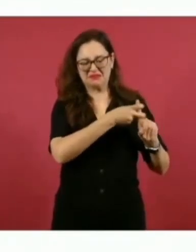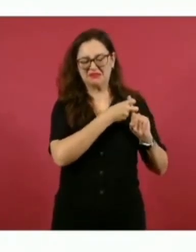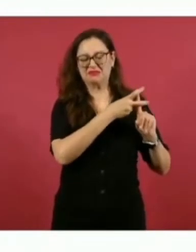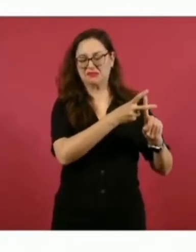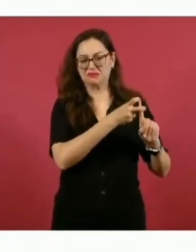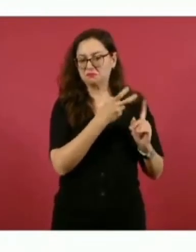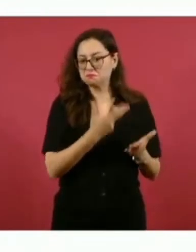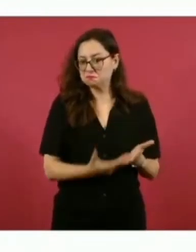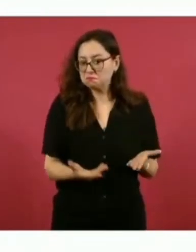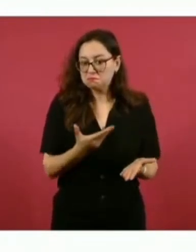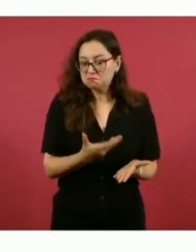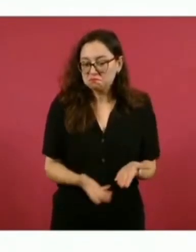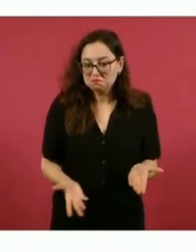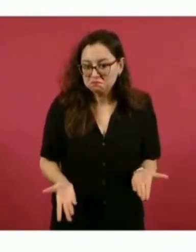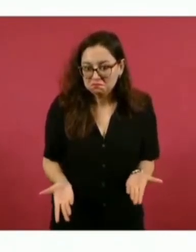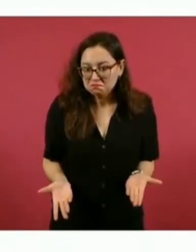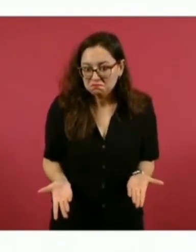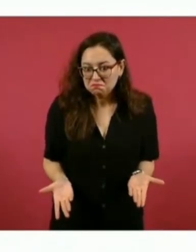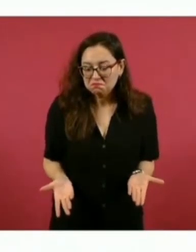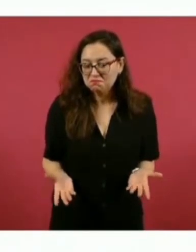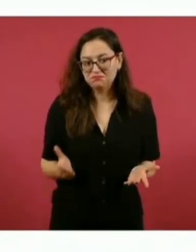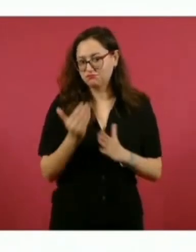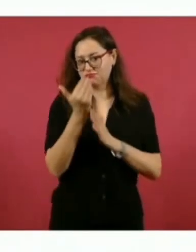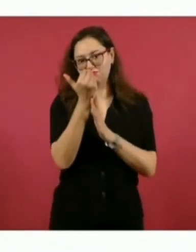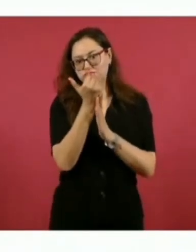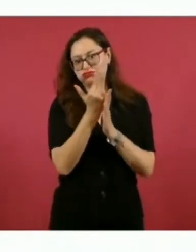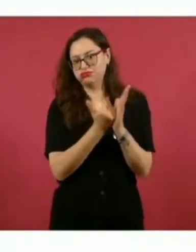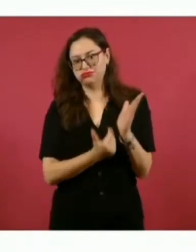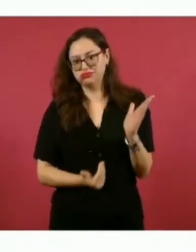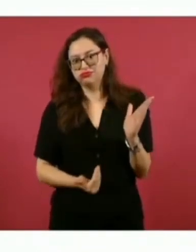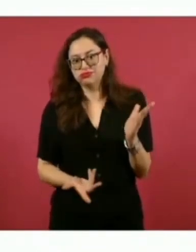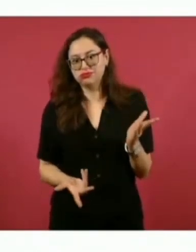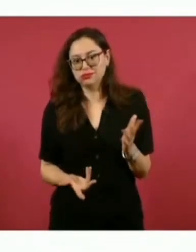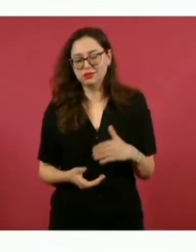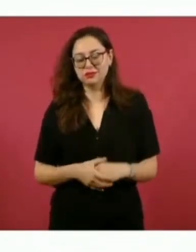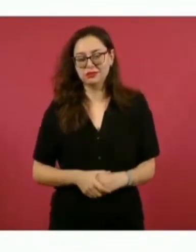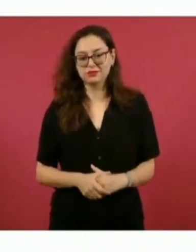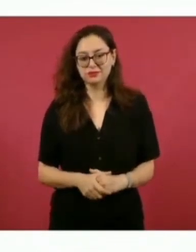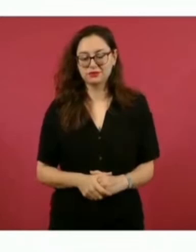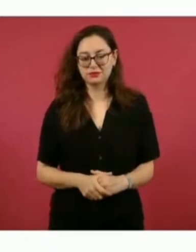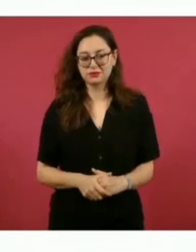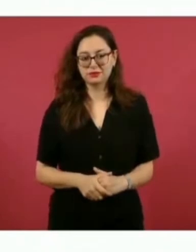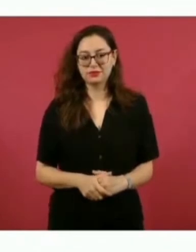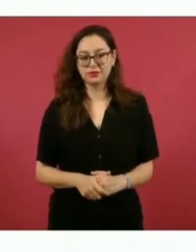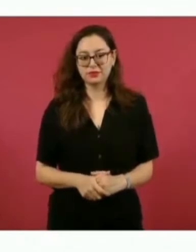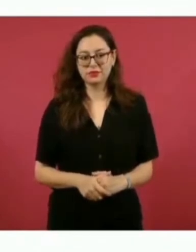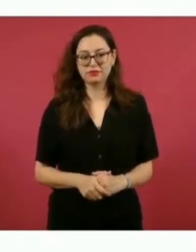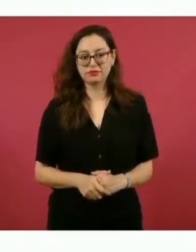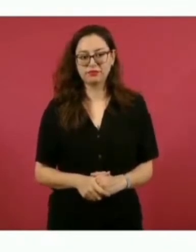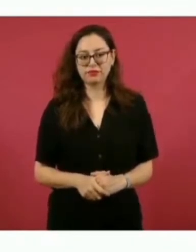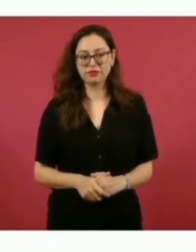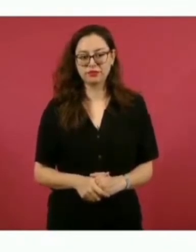nada de la Por eso,